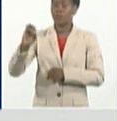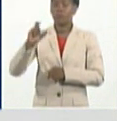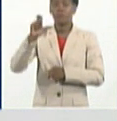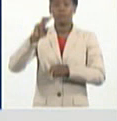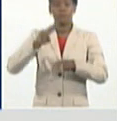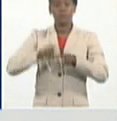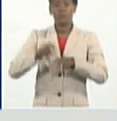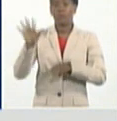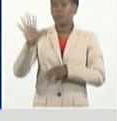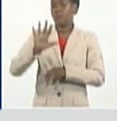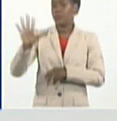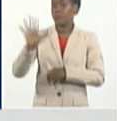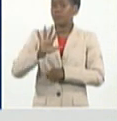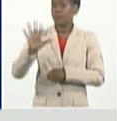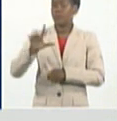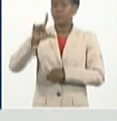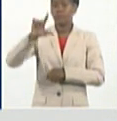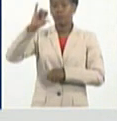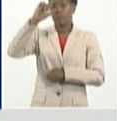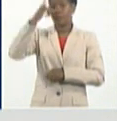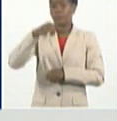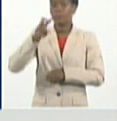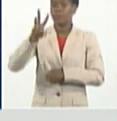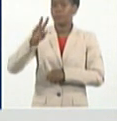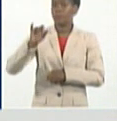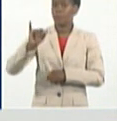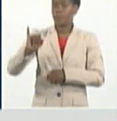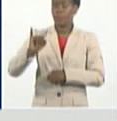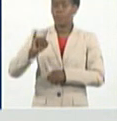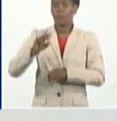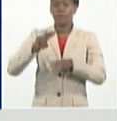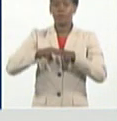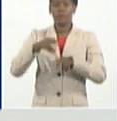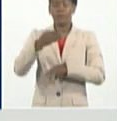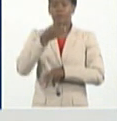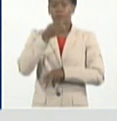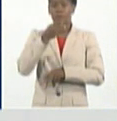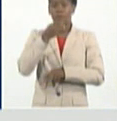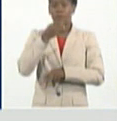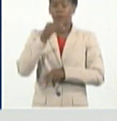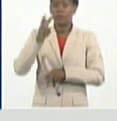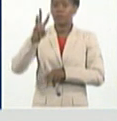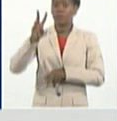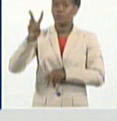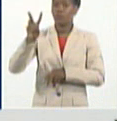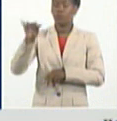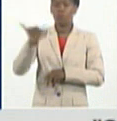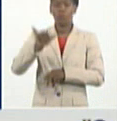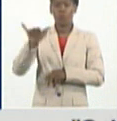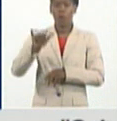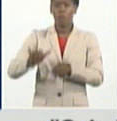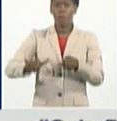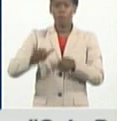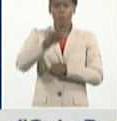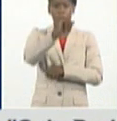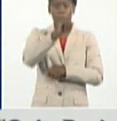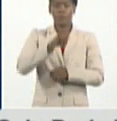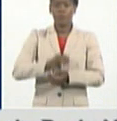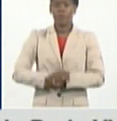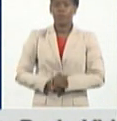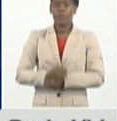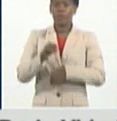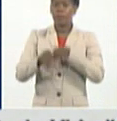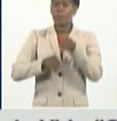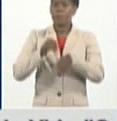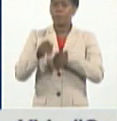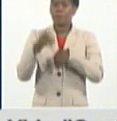55, La Liza 36, Habana Vieja 32, igual que Bollero, Playa 30, Plaza de la